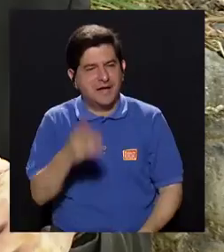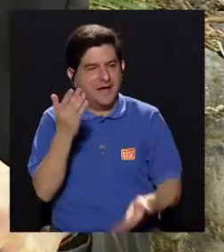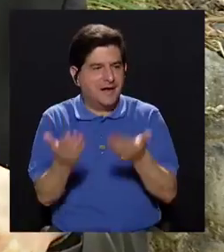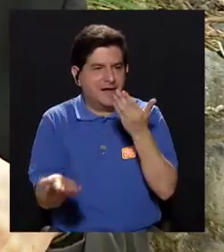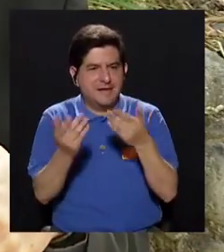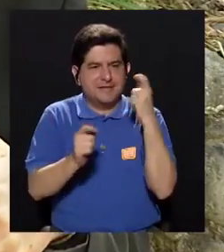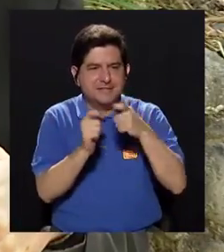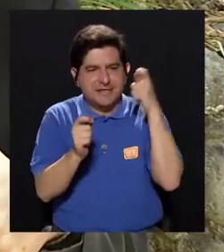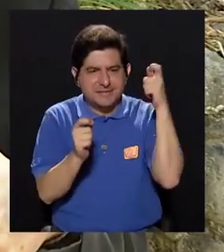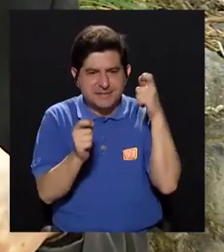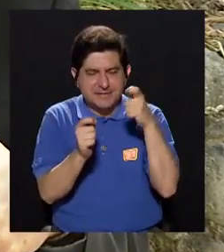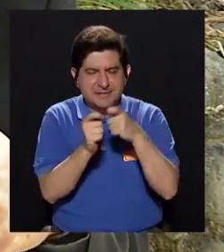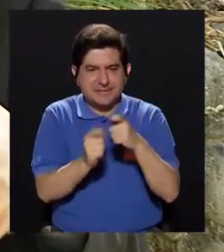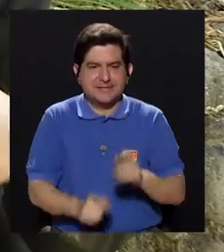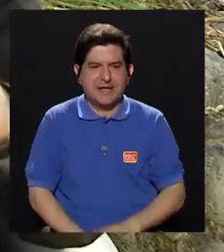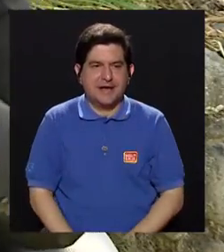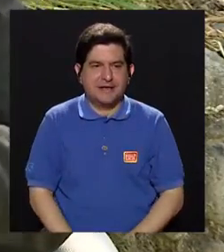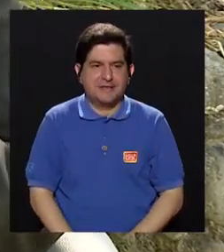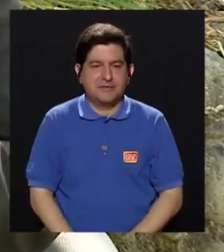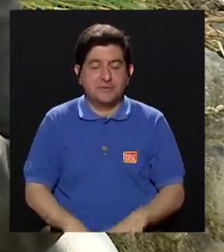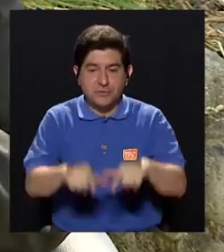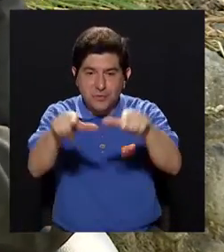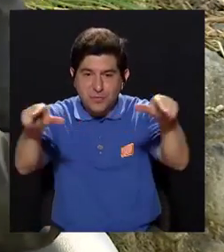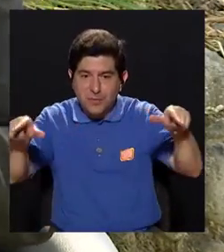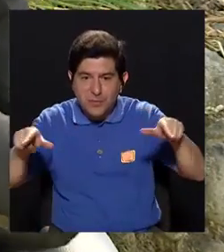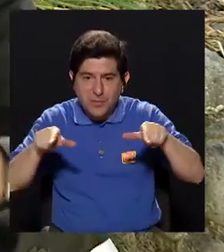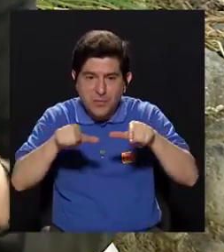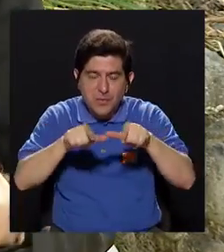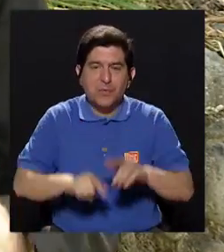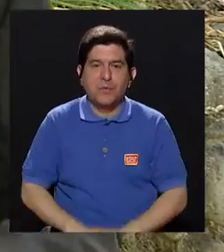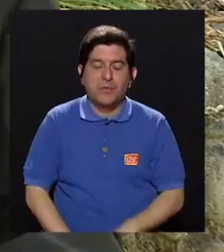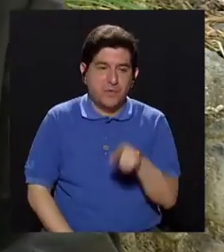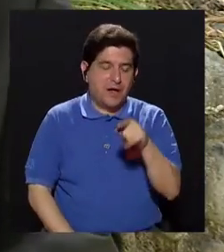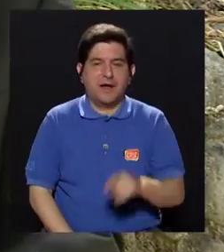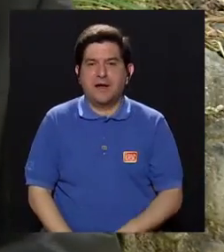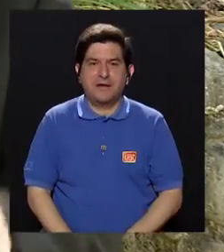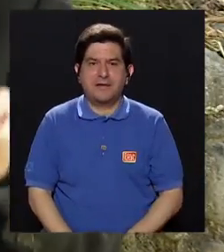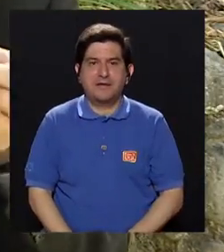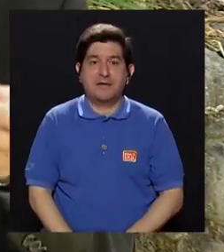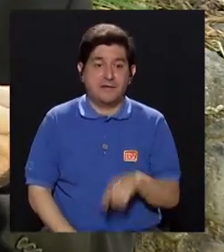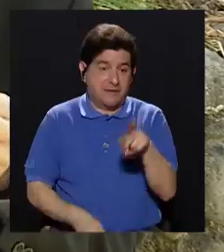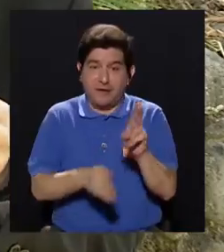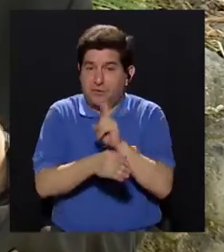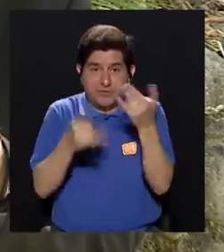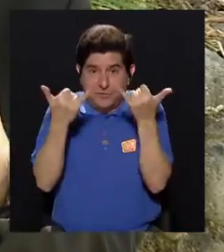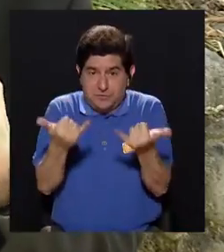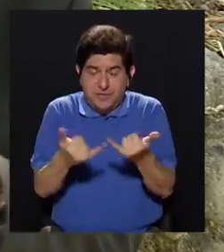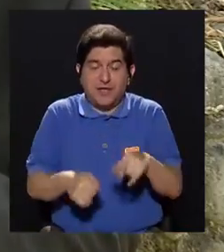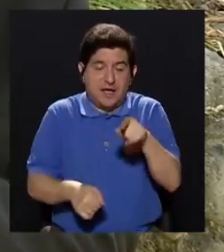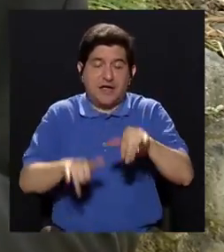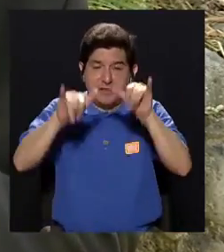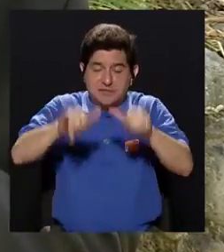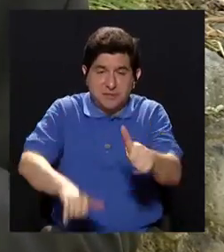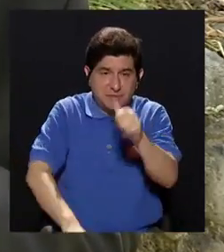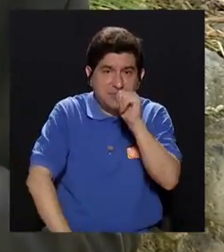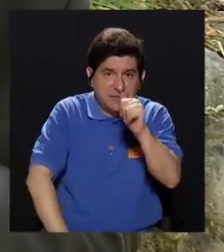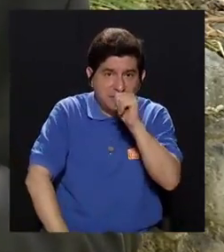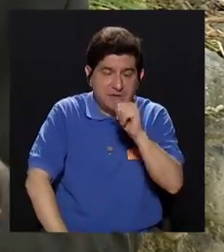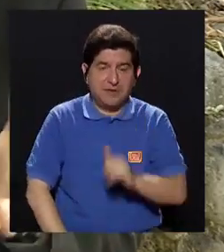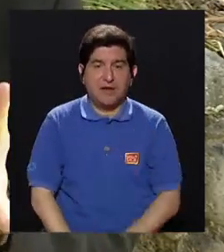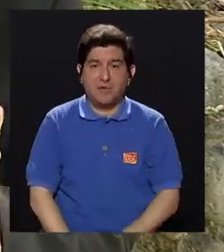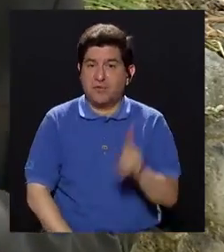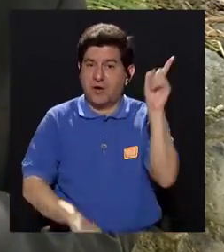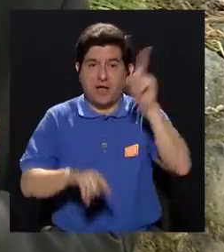orificio en concreto o pensemos en una fuente que está inhabilitada, aquí podemos tener también acumulación de agua